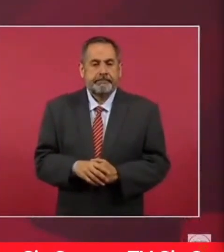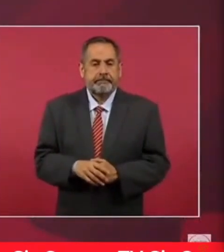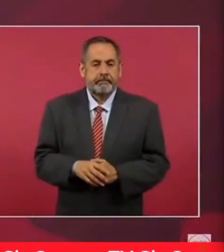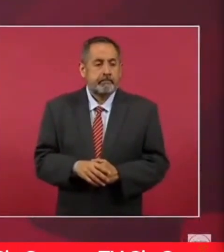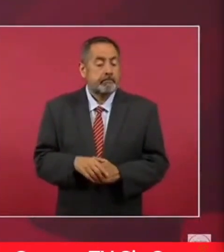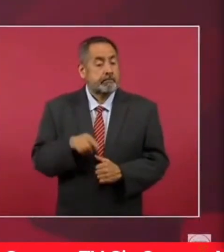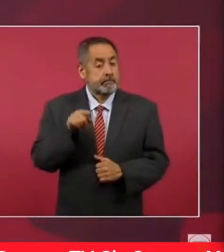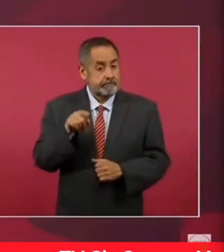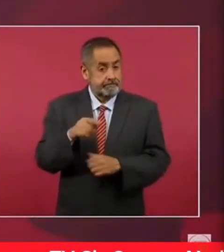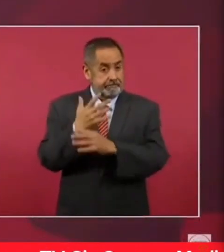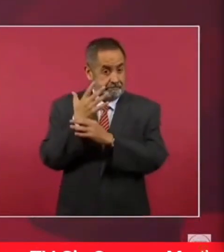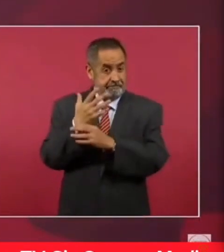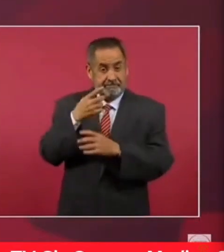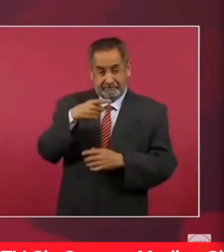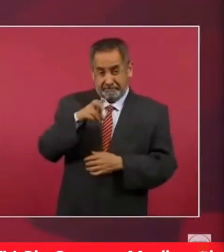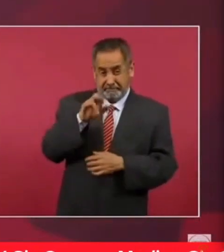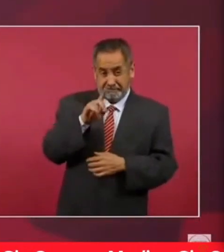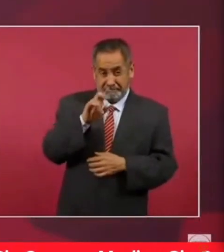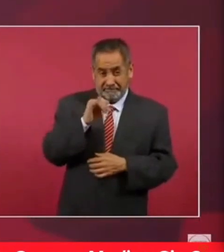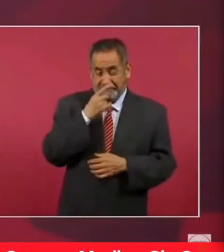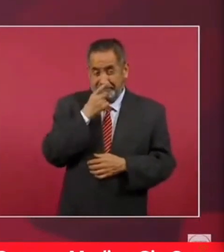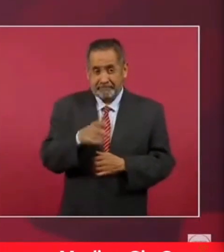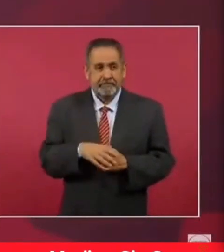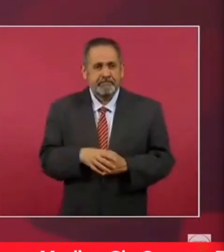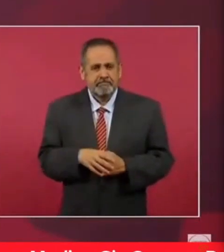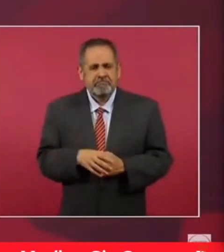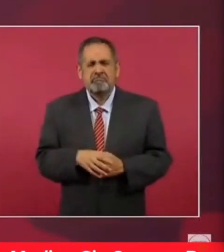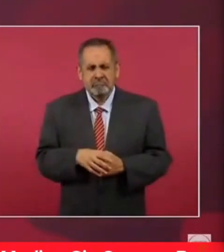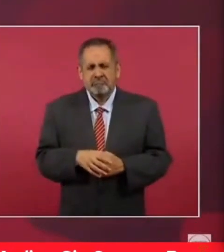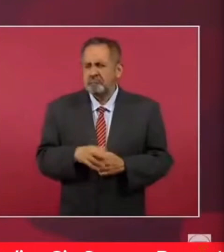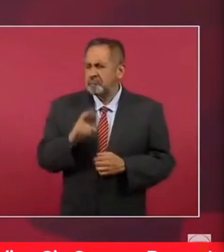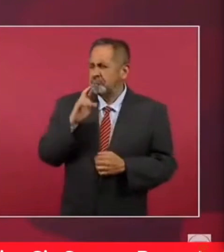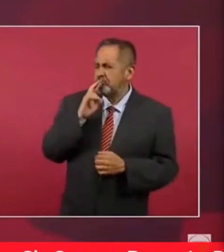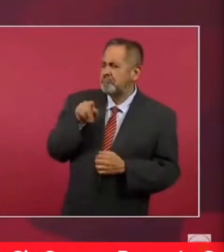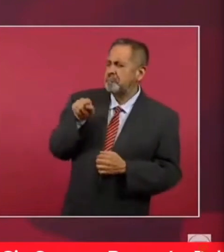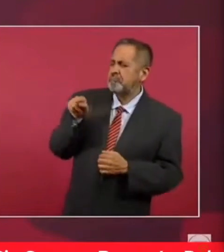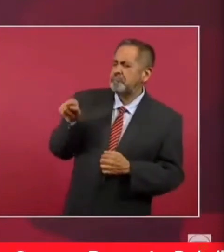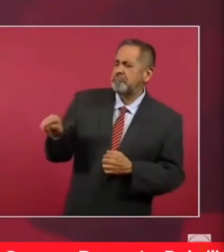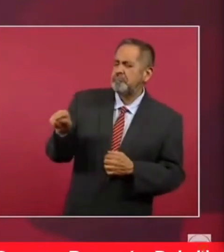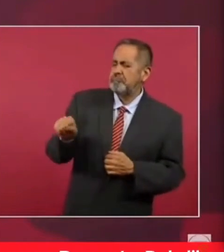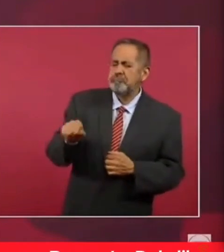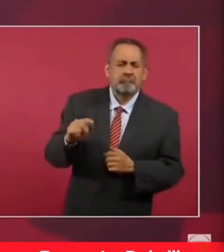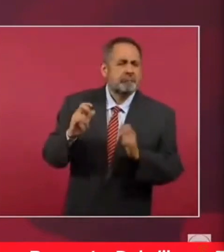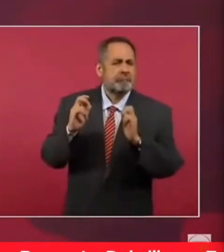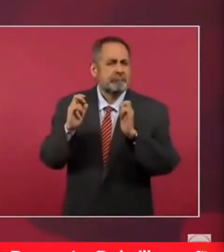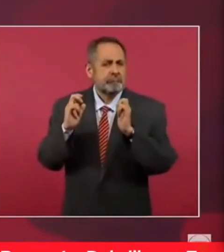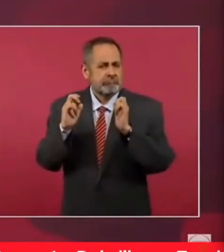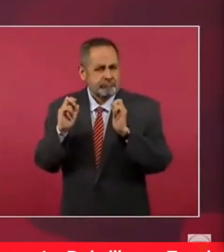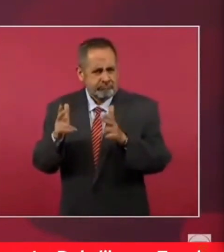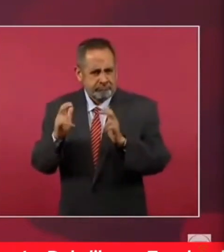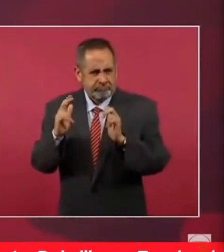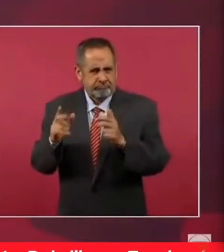llegó a declarar de que si desapareciera Chiapas,